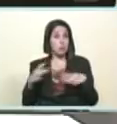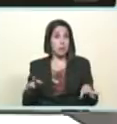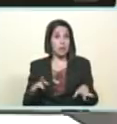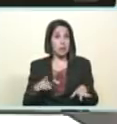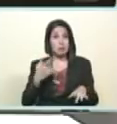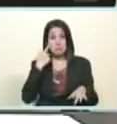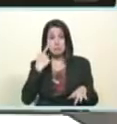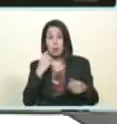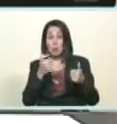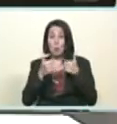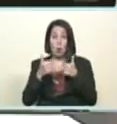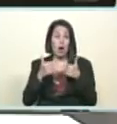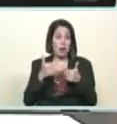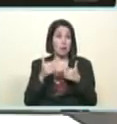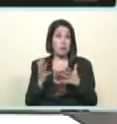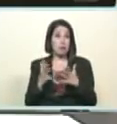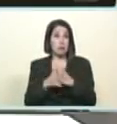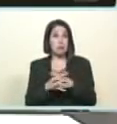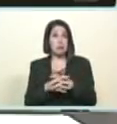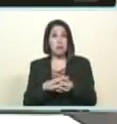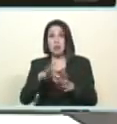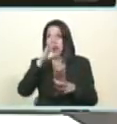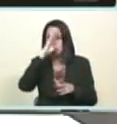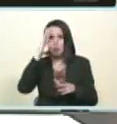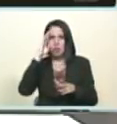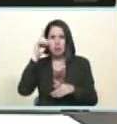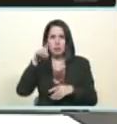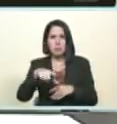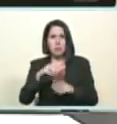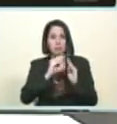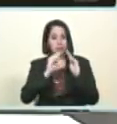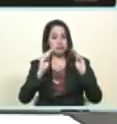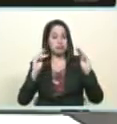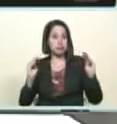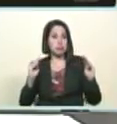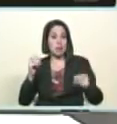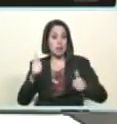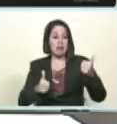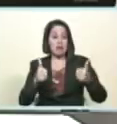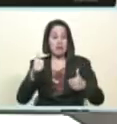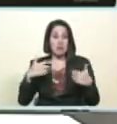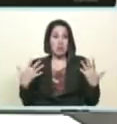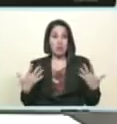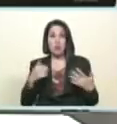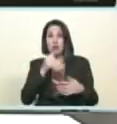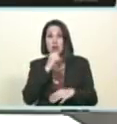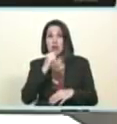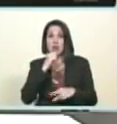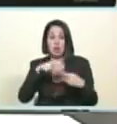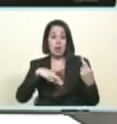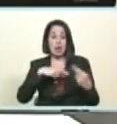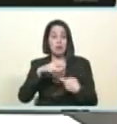Jorge Rodríguez porque no solo ha sido alcalde de Caracas ha estado al frente de